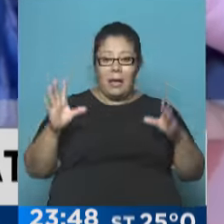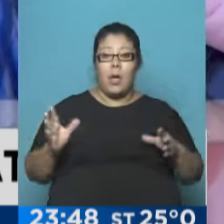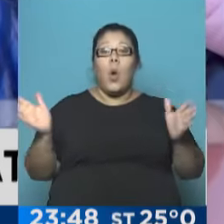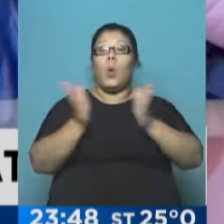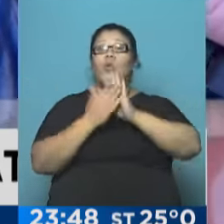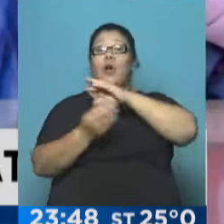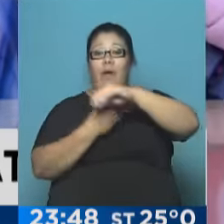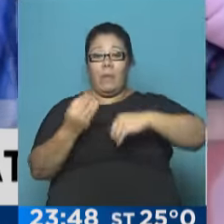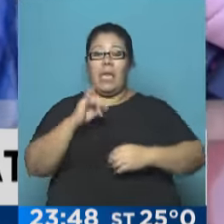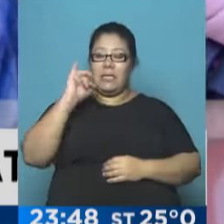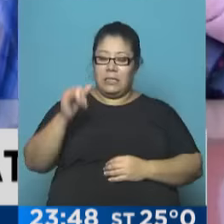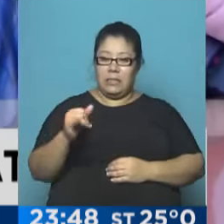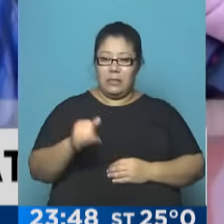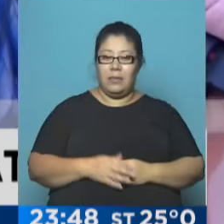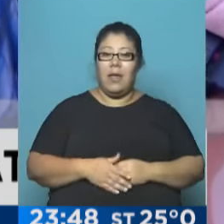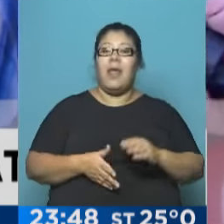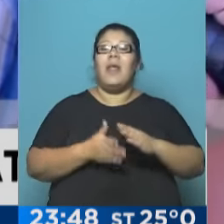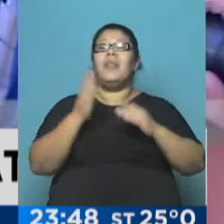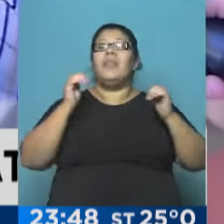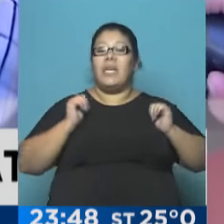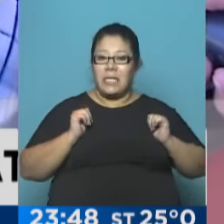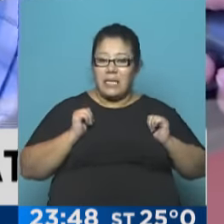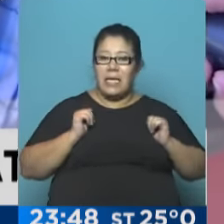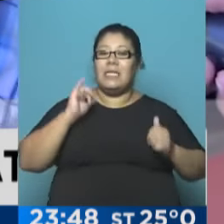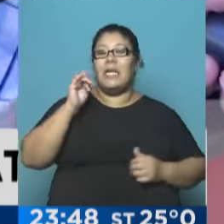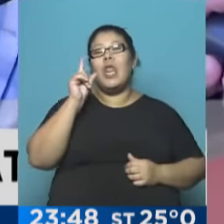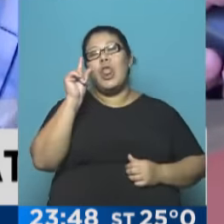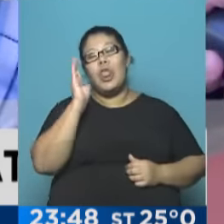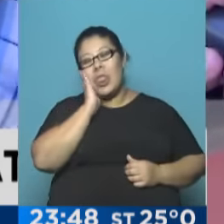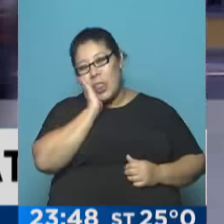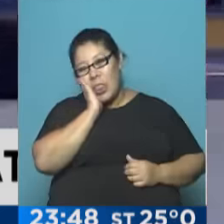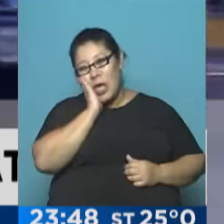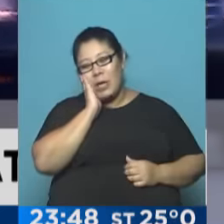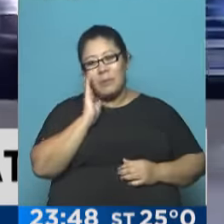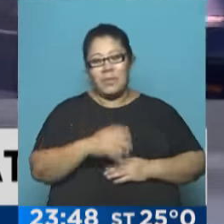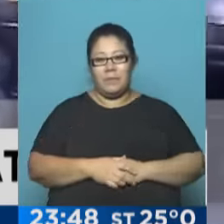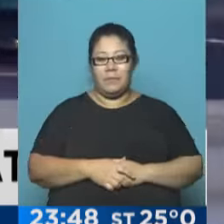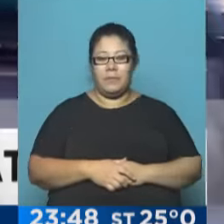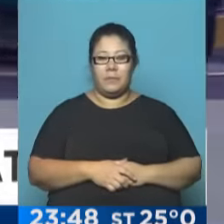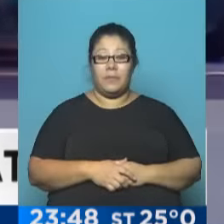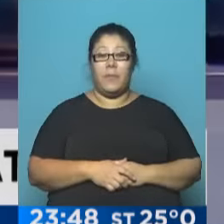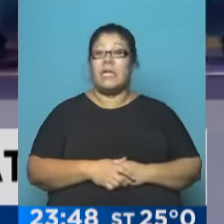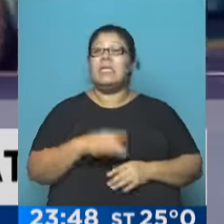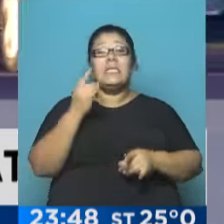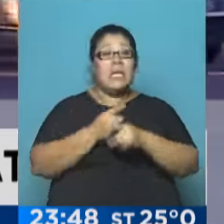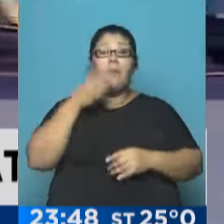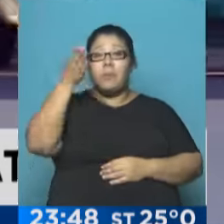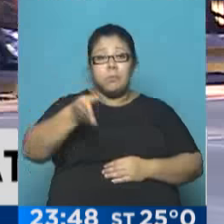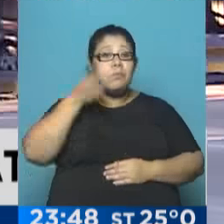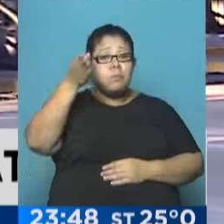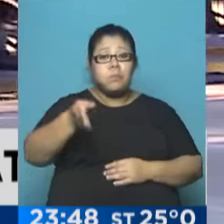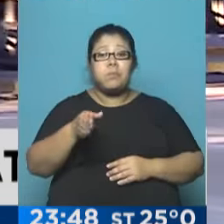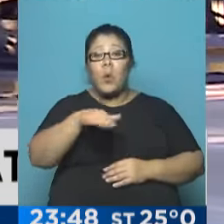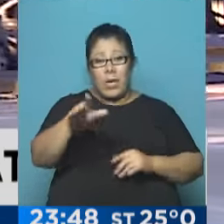¿Cuánto la familia? ¿Van a descansar en Santa Clara? Vamos a dormir un poco. ¿Van siempre a Santa Clara? Sí, siempre a Santa Clara.